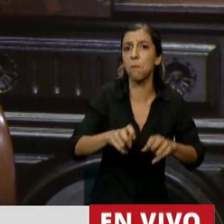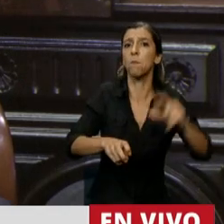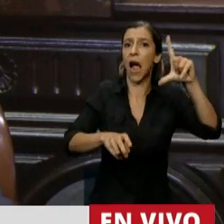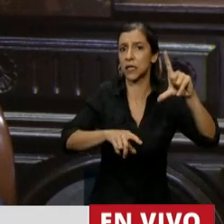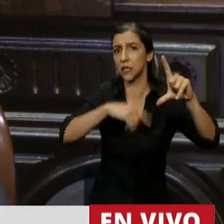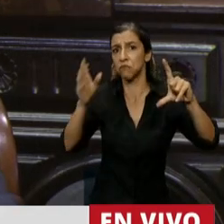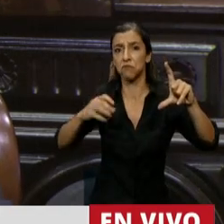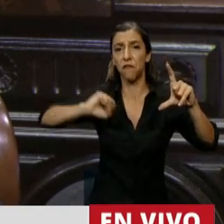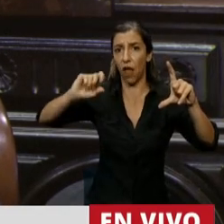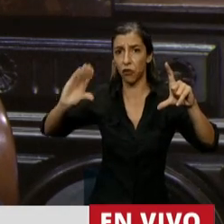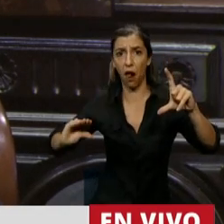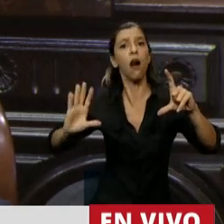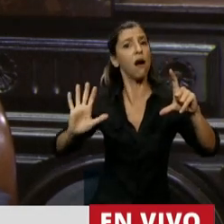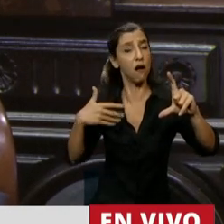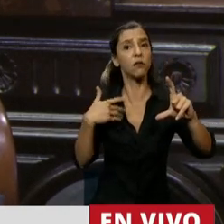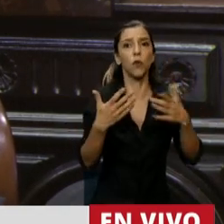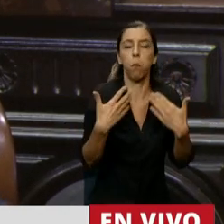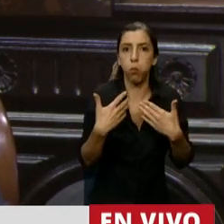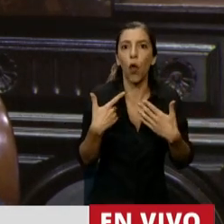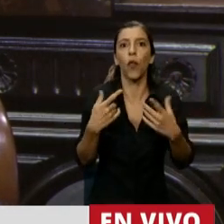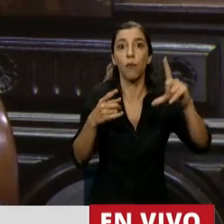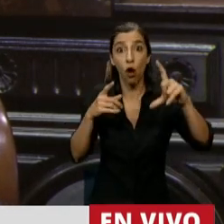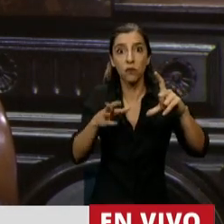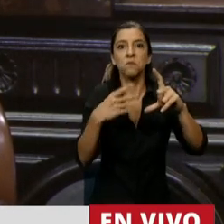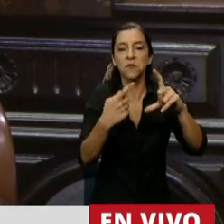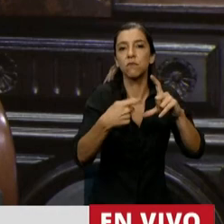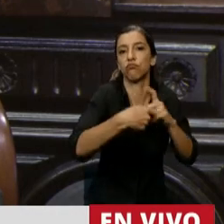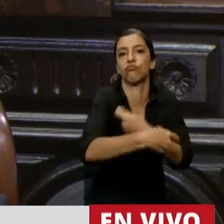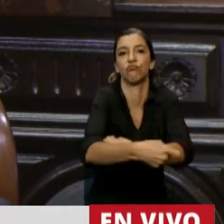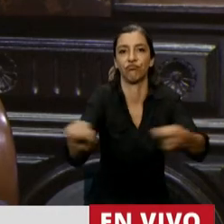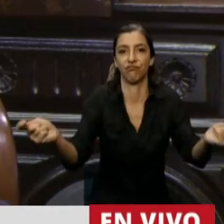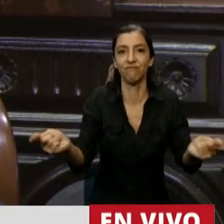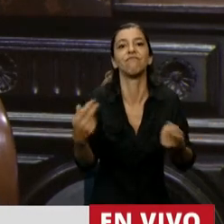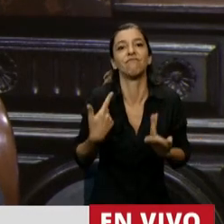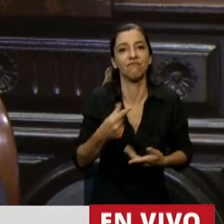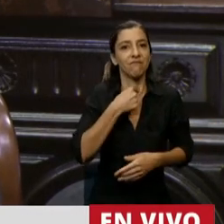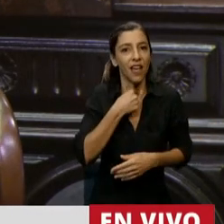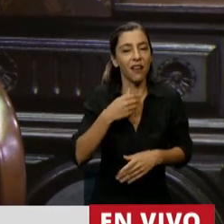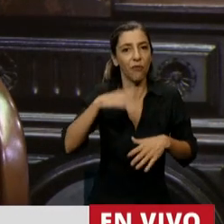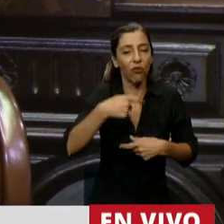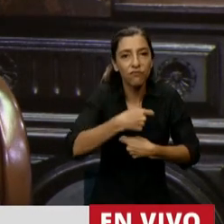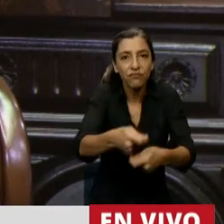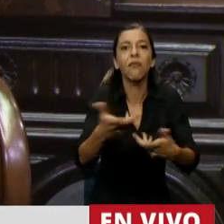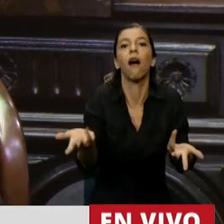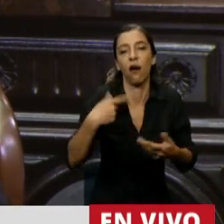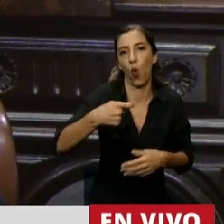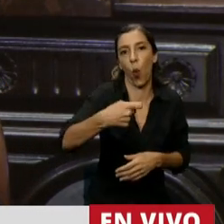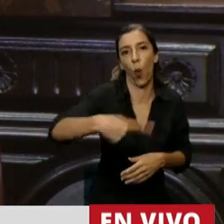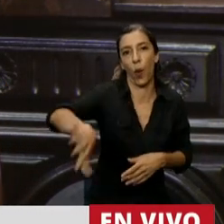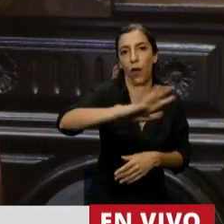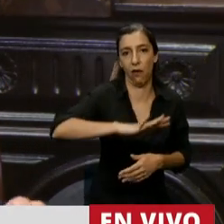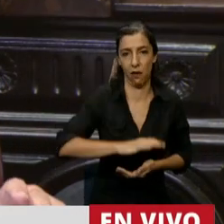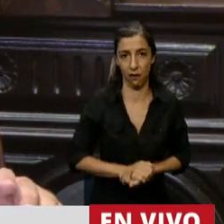jubilados participen de la distribución del ingreso de este crecimiento de la Argentina hacia el futuro.